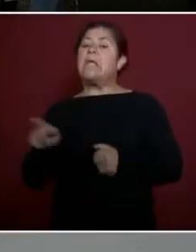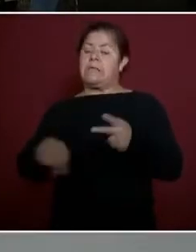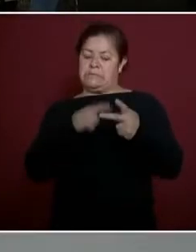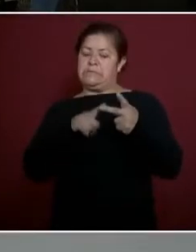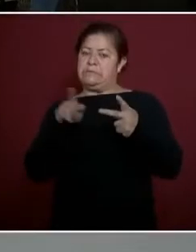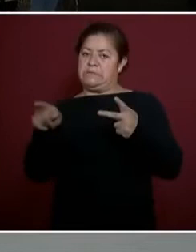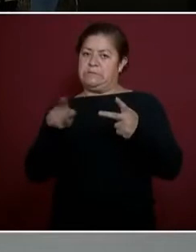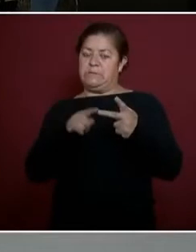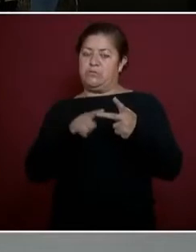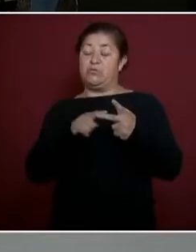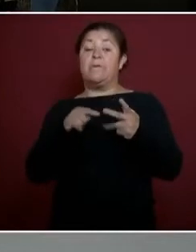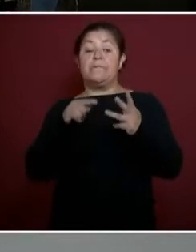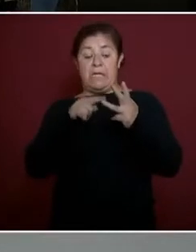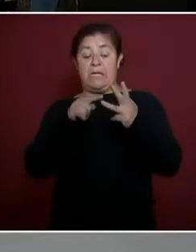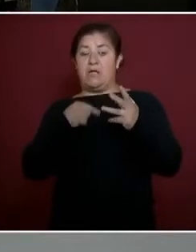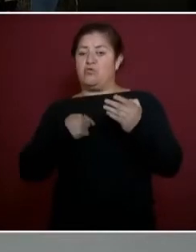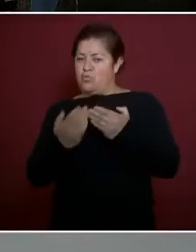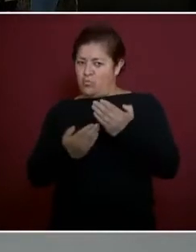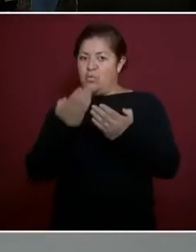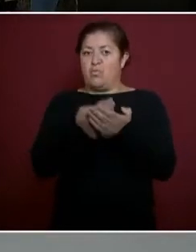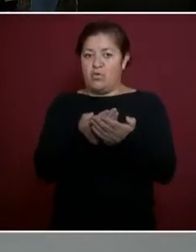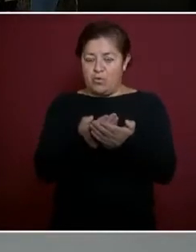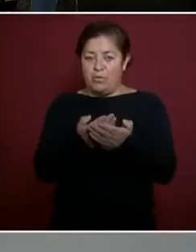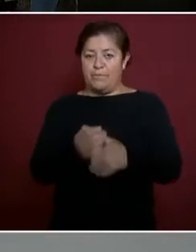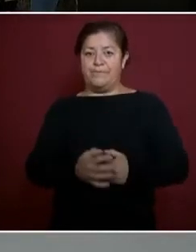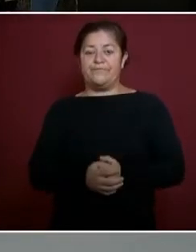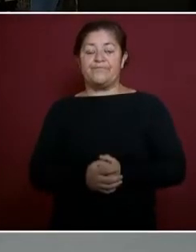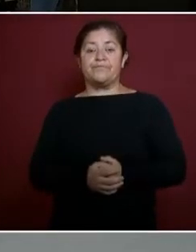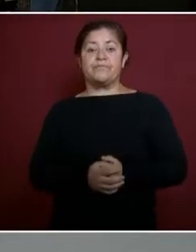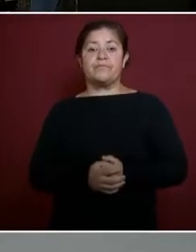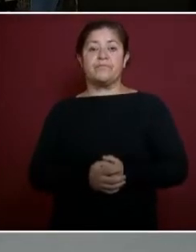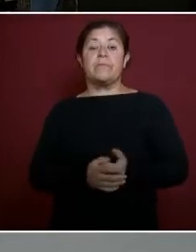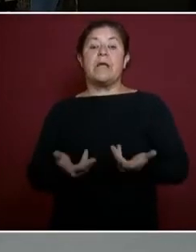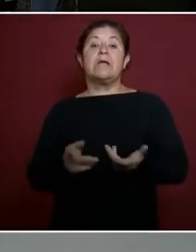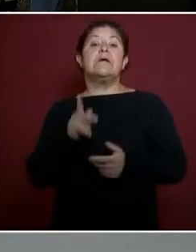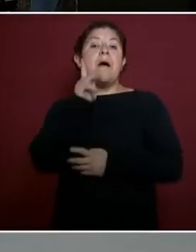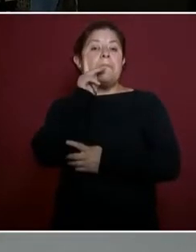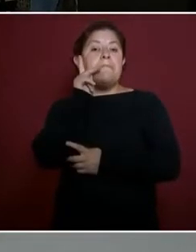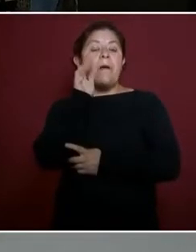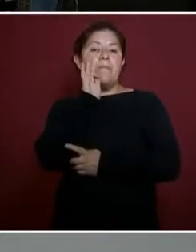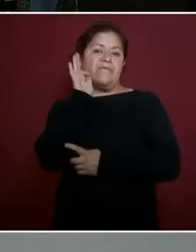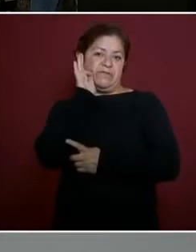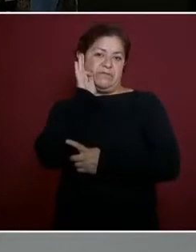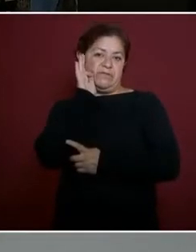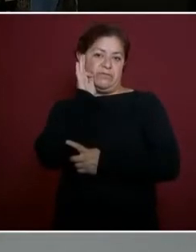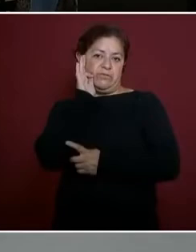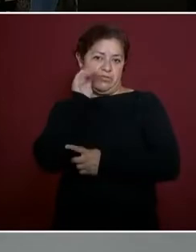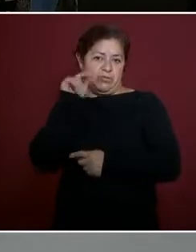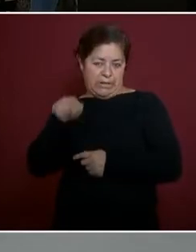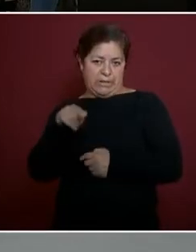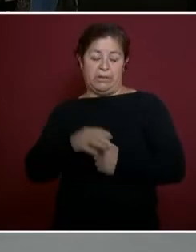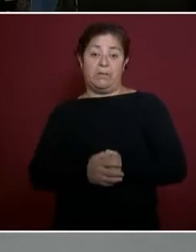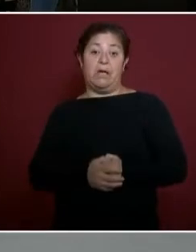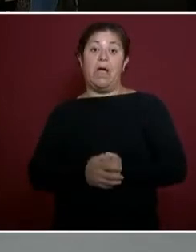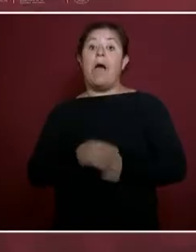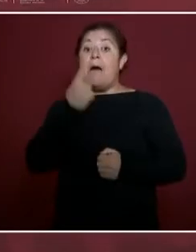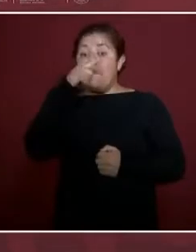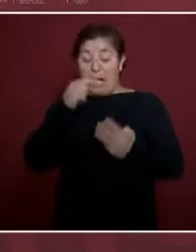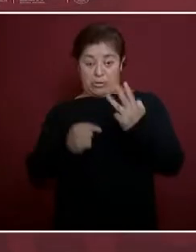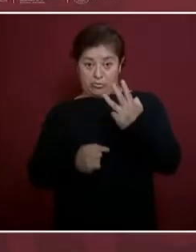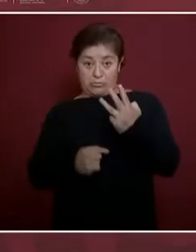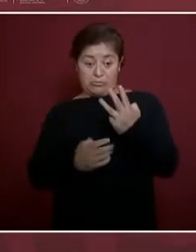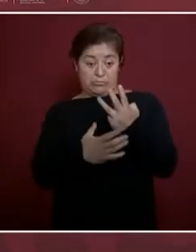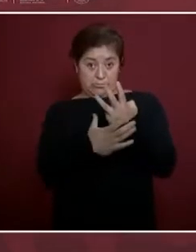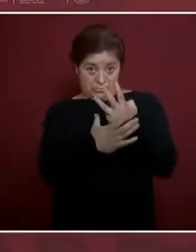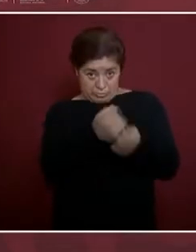es al papa Francisco, para que estos tres